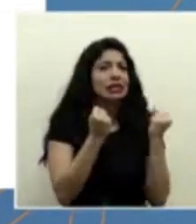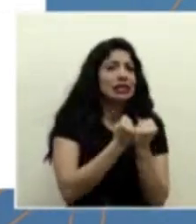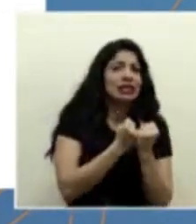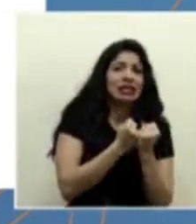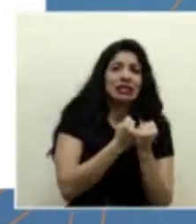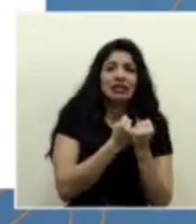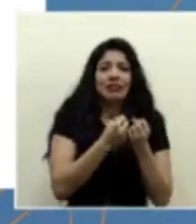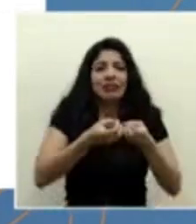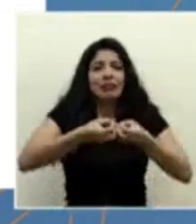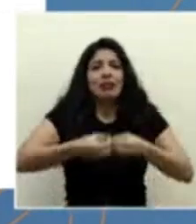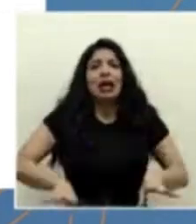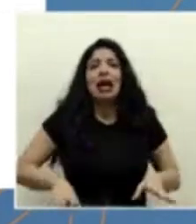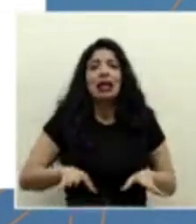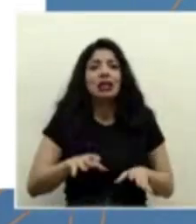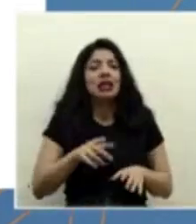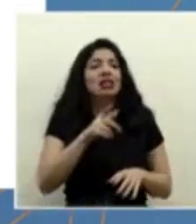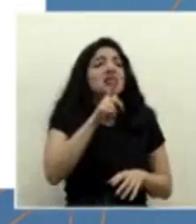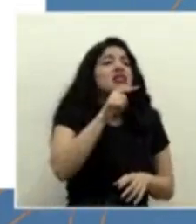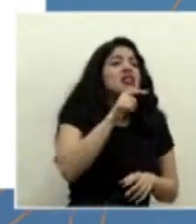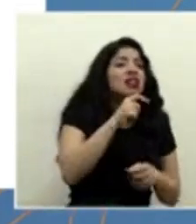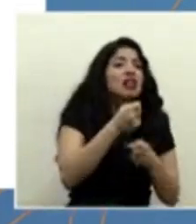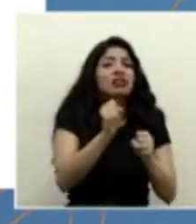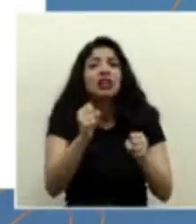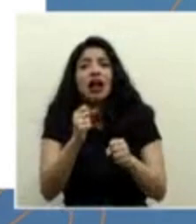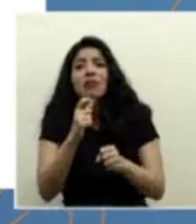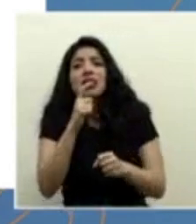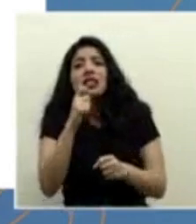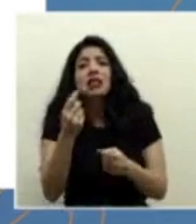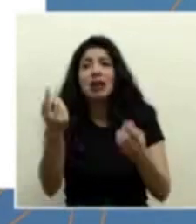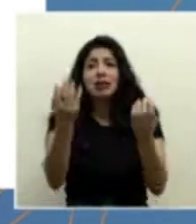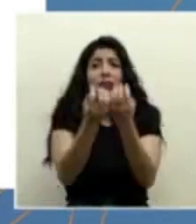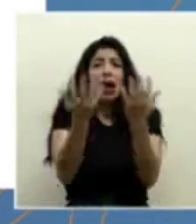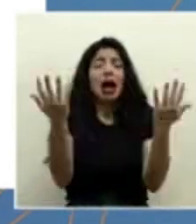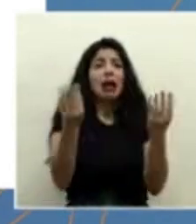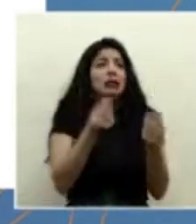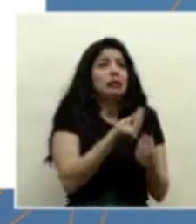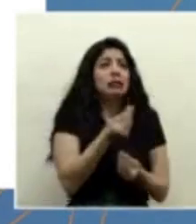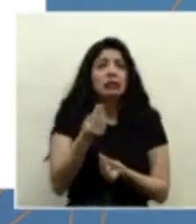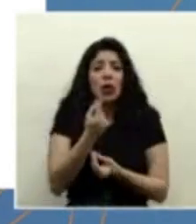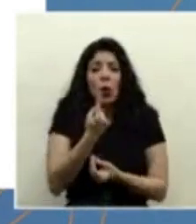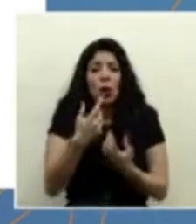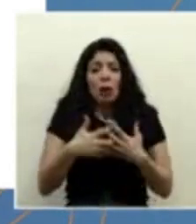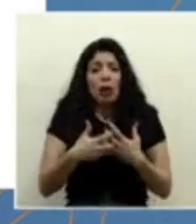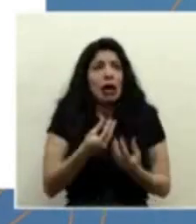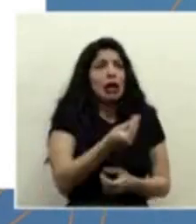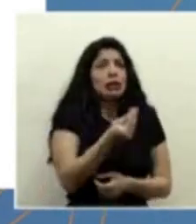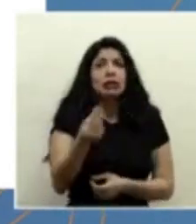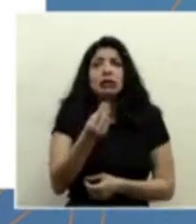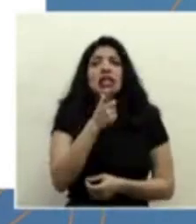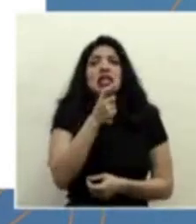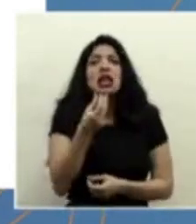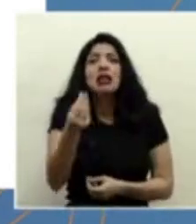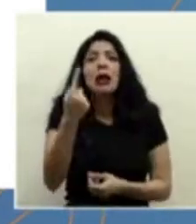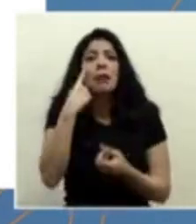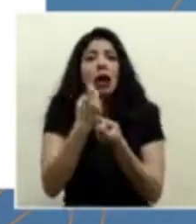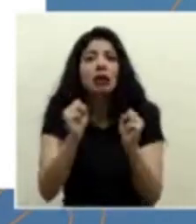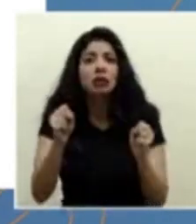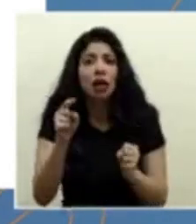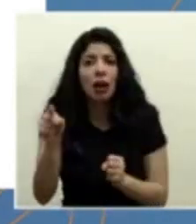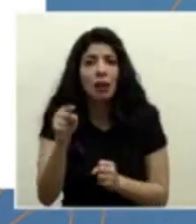ruta ya dijimos de estar seleccionando entre quién recibe y quién no el respirador eventualmente, sino también